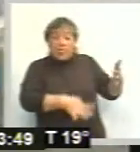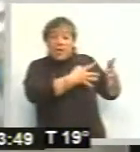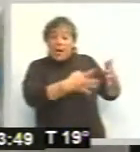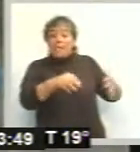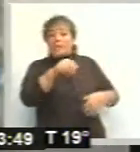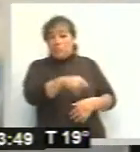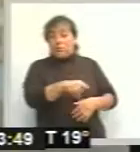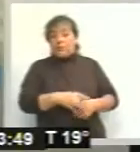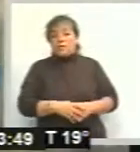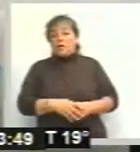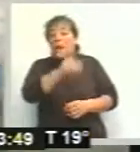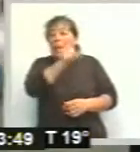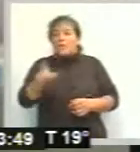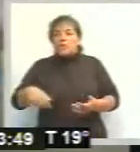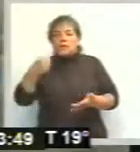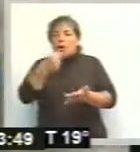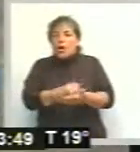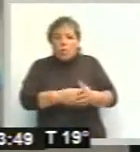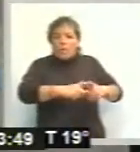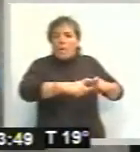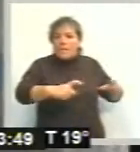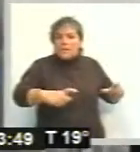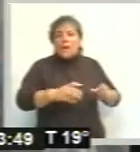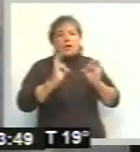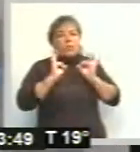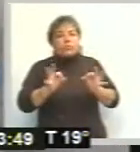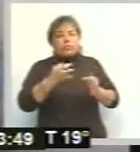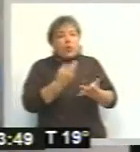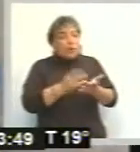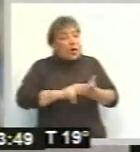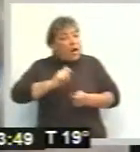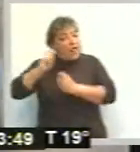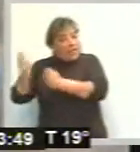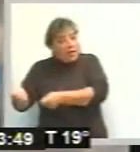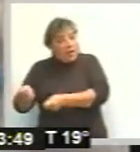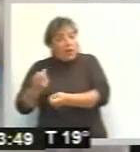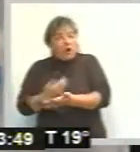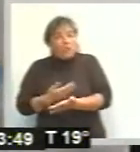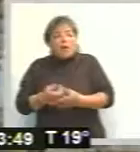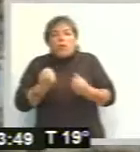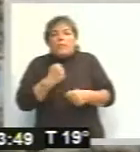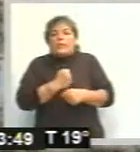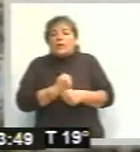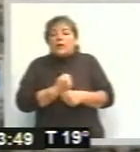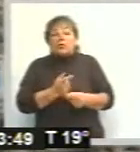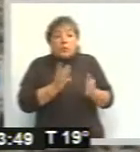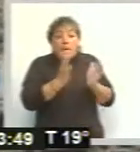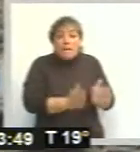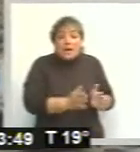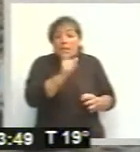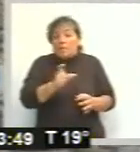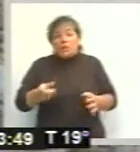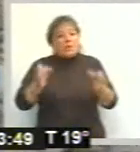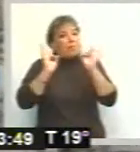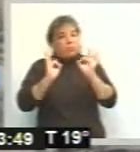justamente. ¿La gente que compró los pasajes, ya se le devolvió el dinero correspondiente o cómo están trabajando con ese tema? Hay una parte de la gente que ya se le